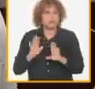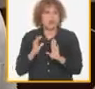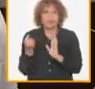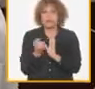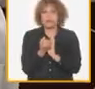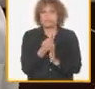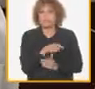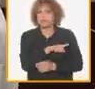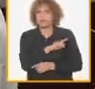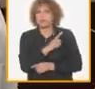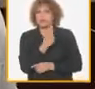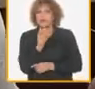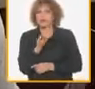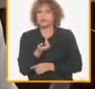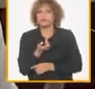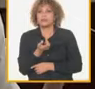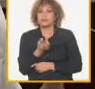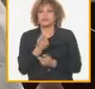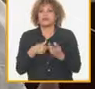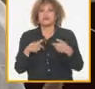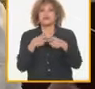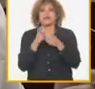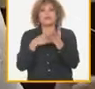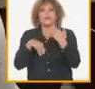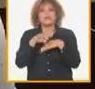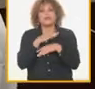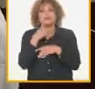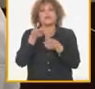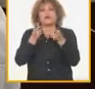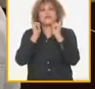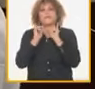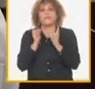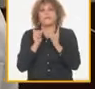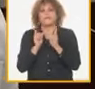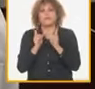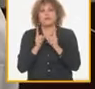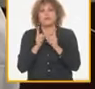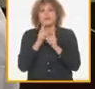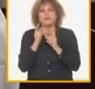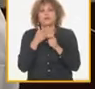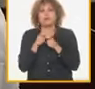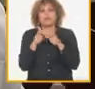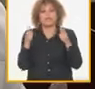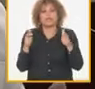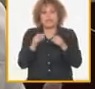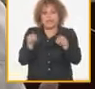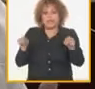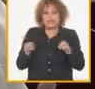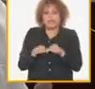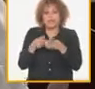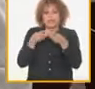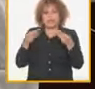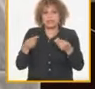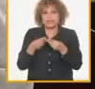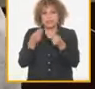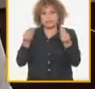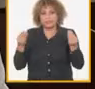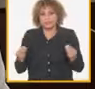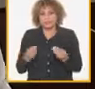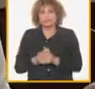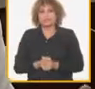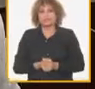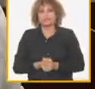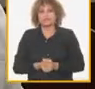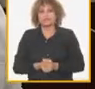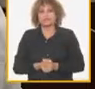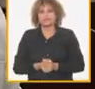recientemente por el comité ejecutivo del consejo de ministros una política de extensionismo agrario una política de agroecología